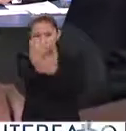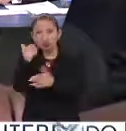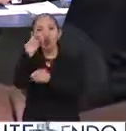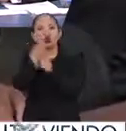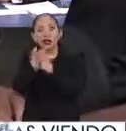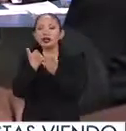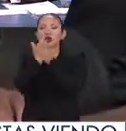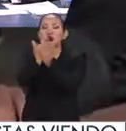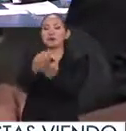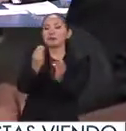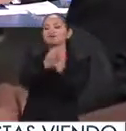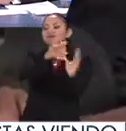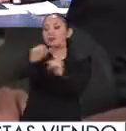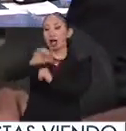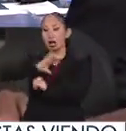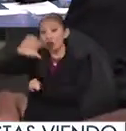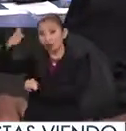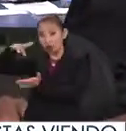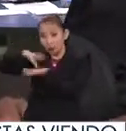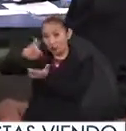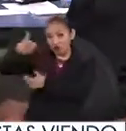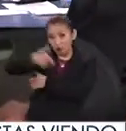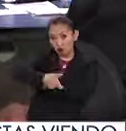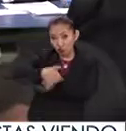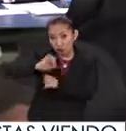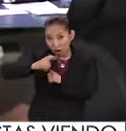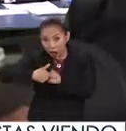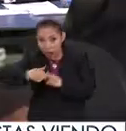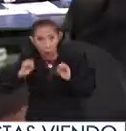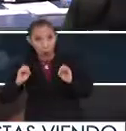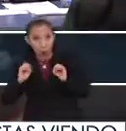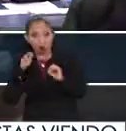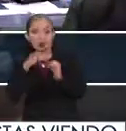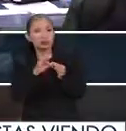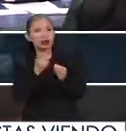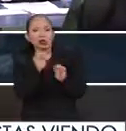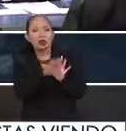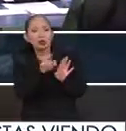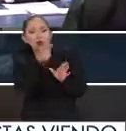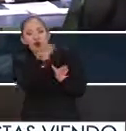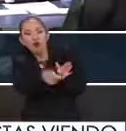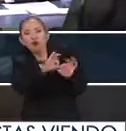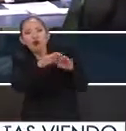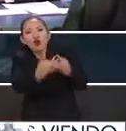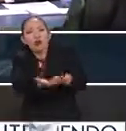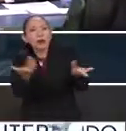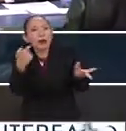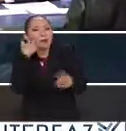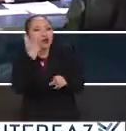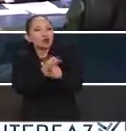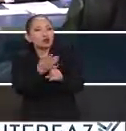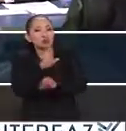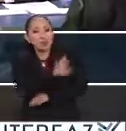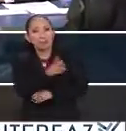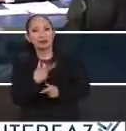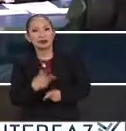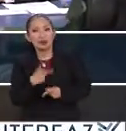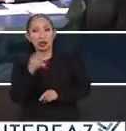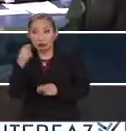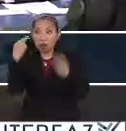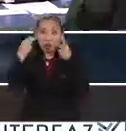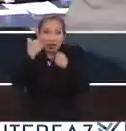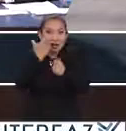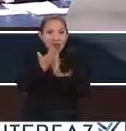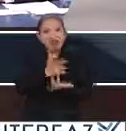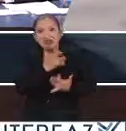alfabetizar, también existen apoyos económicos y si nos platiquen cómo es esta logística, si alguien que nos está